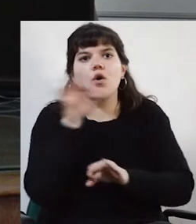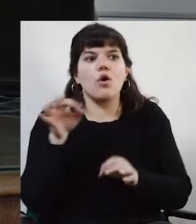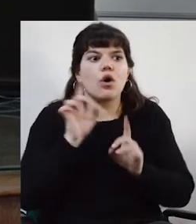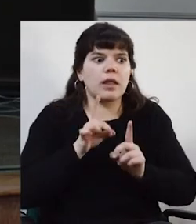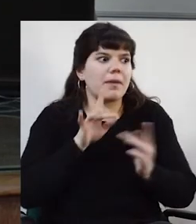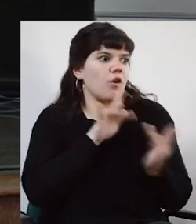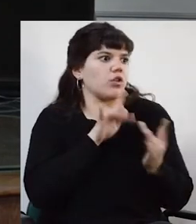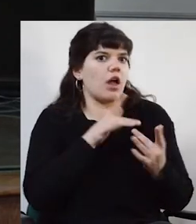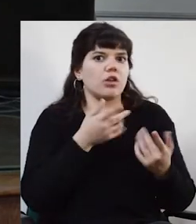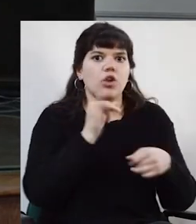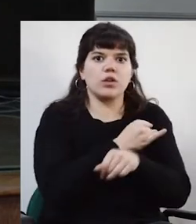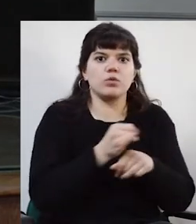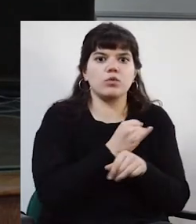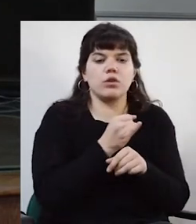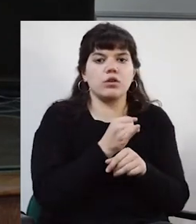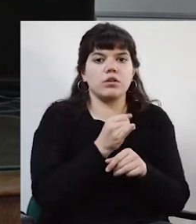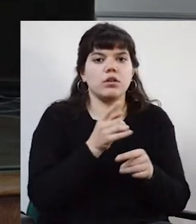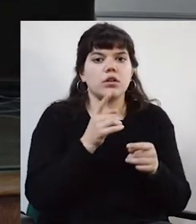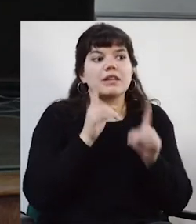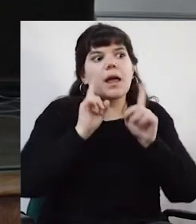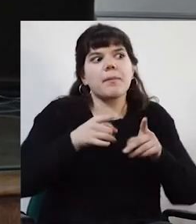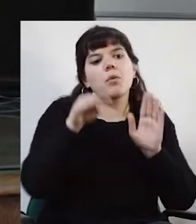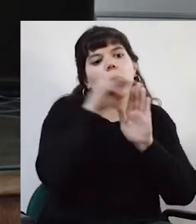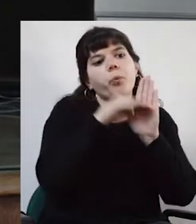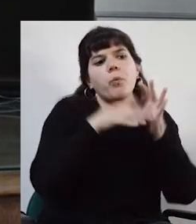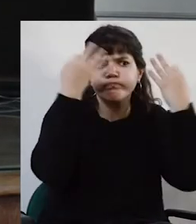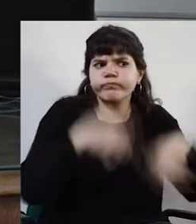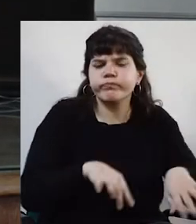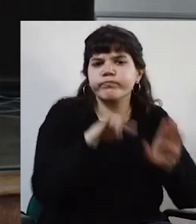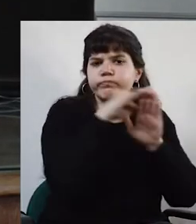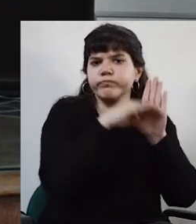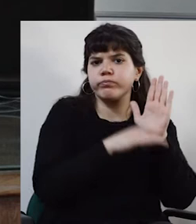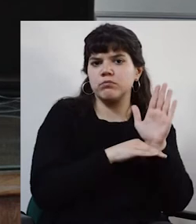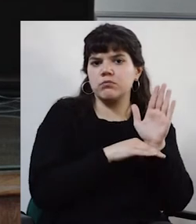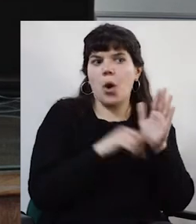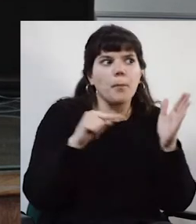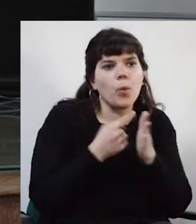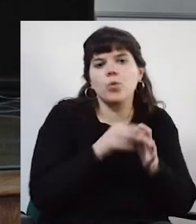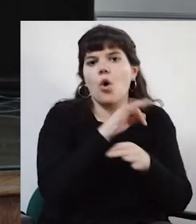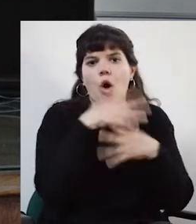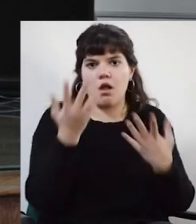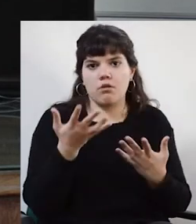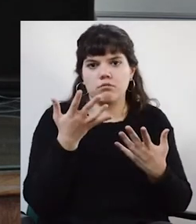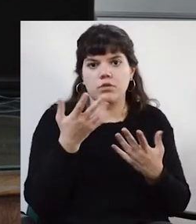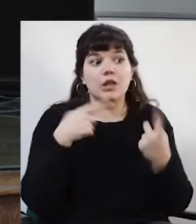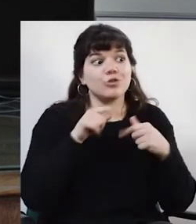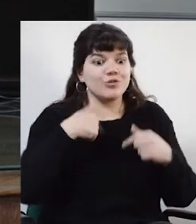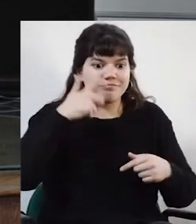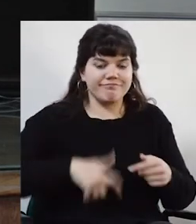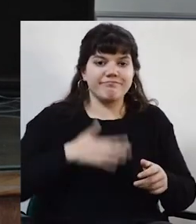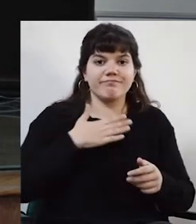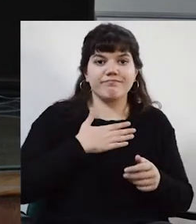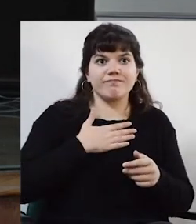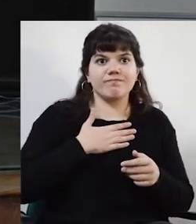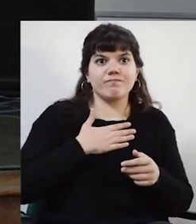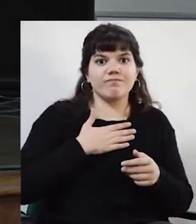red académica, de completar ciertos índices de tener cierta cantidad de... Entonces uno lo que hace en